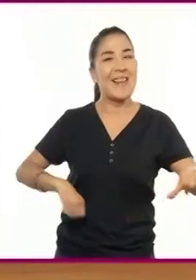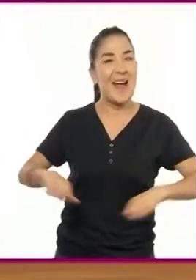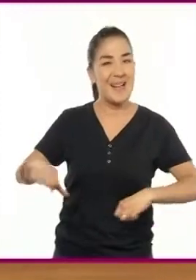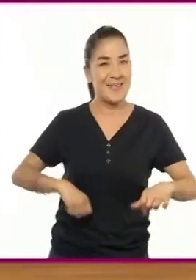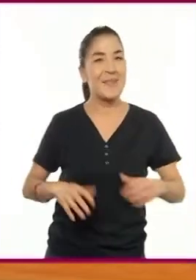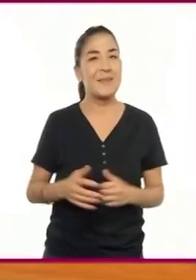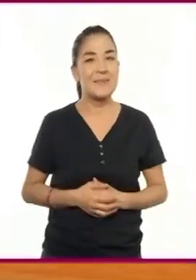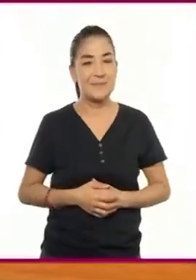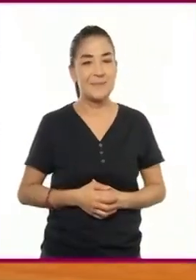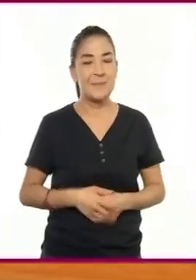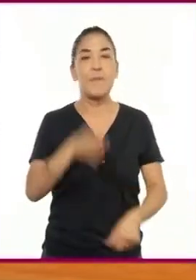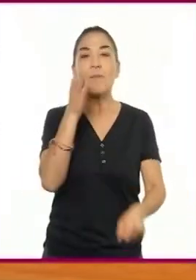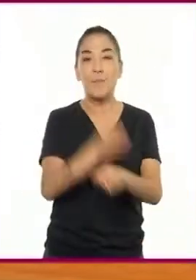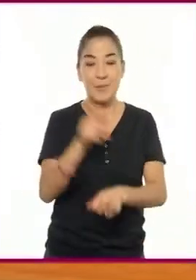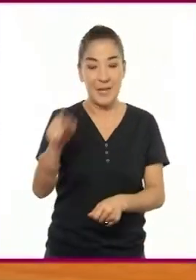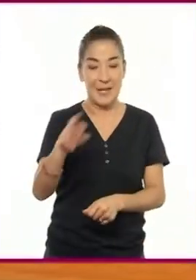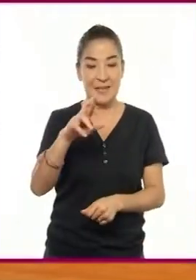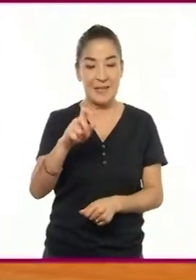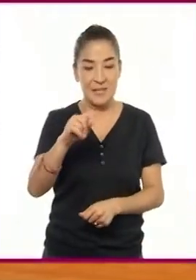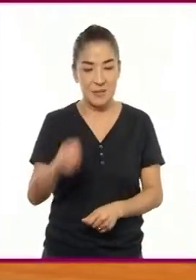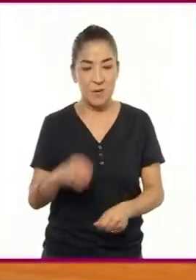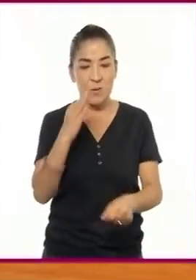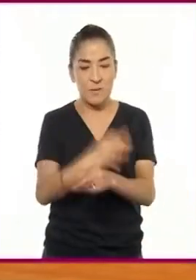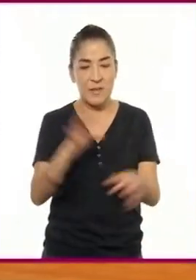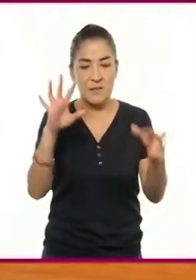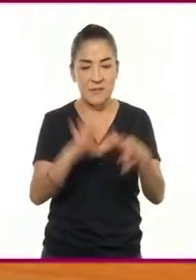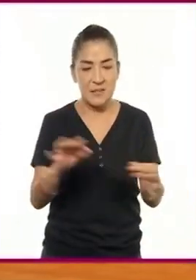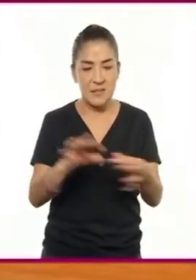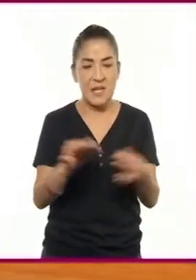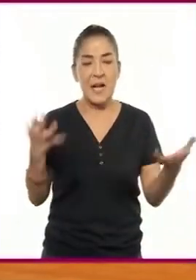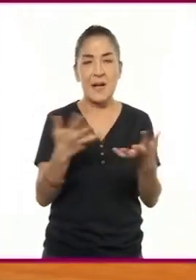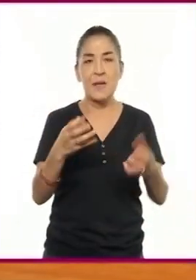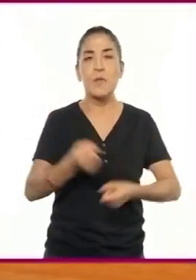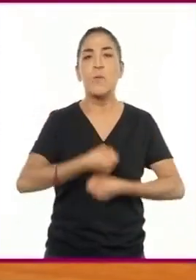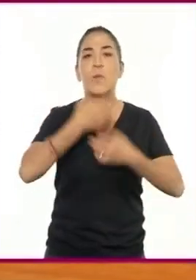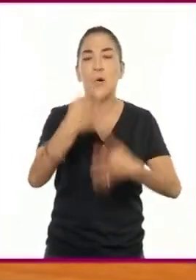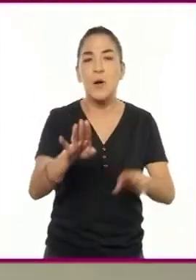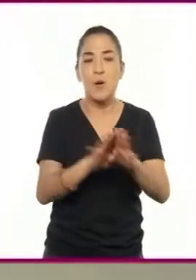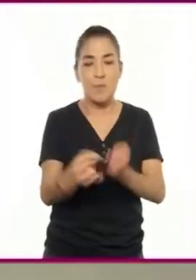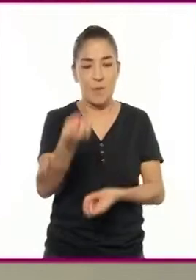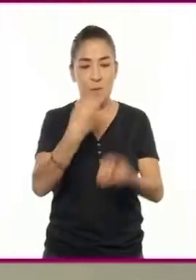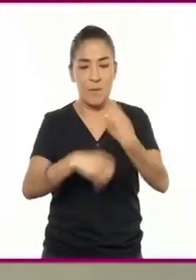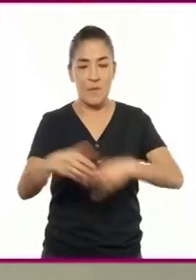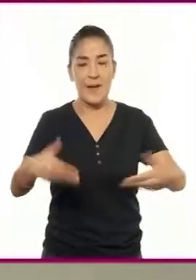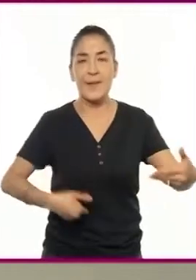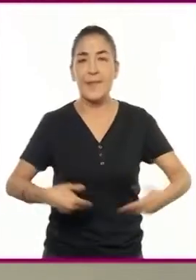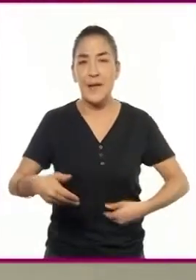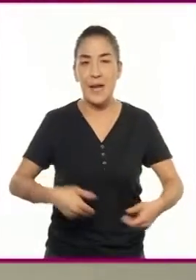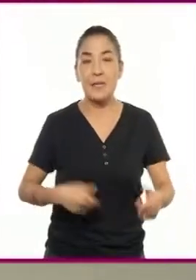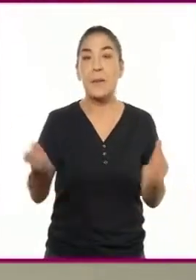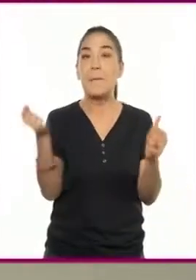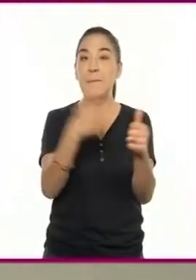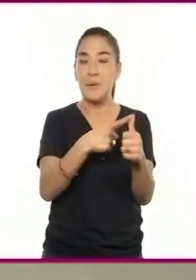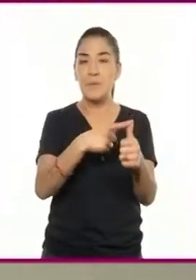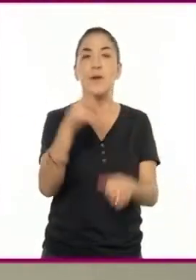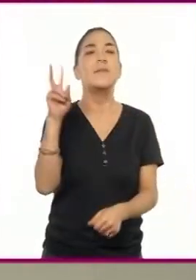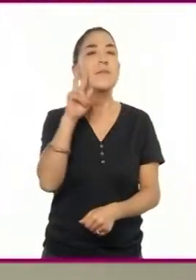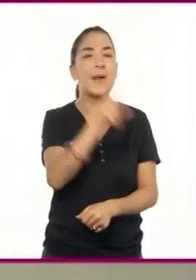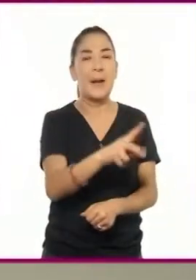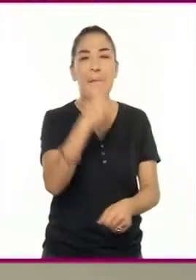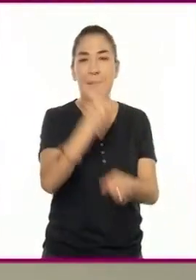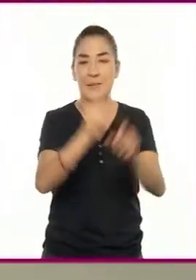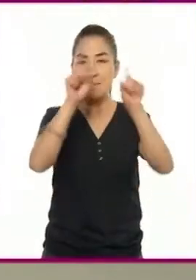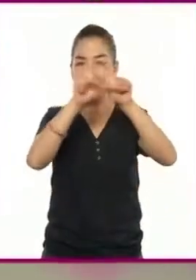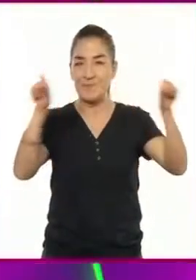maestra. Con el siguiente reto, comenzaremos a adaptar el cuento a una obra de teatro. Primero, veamos el primer